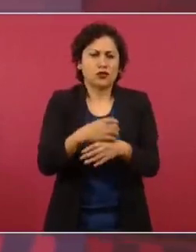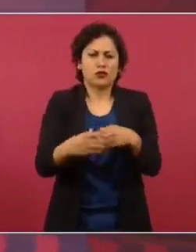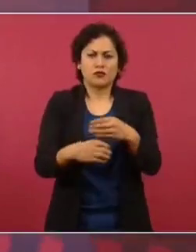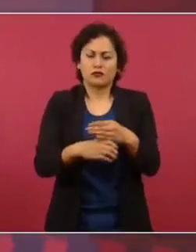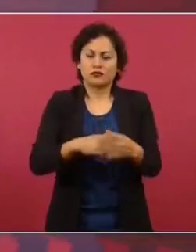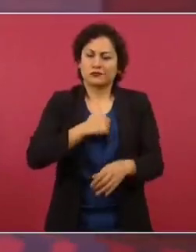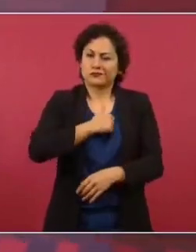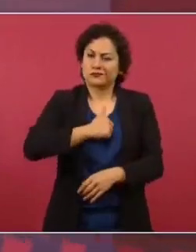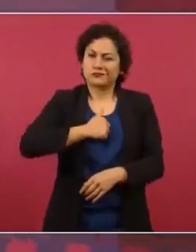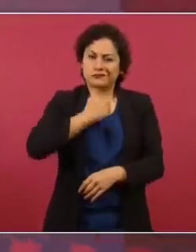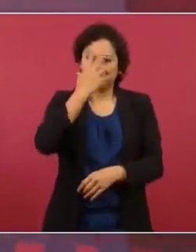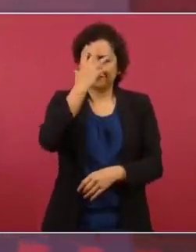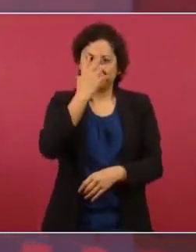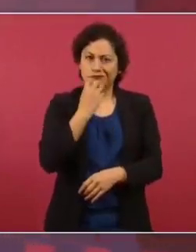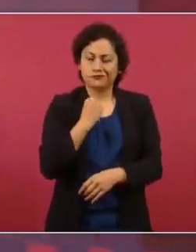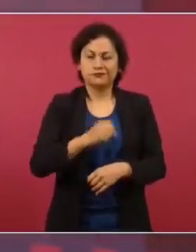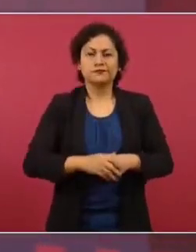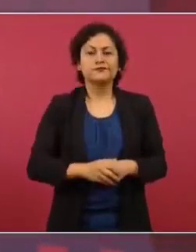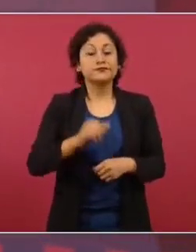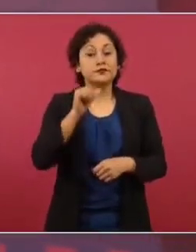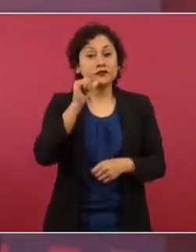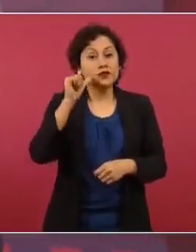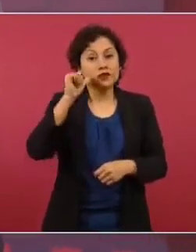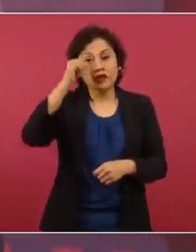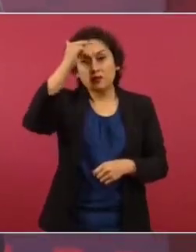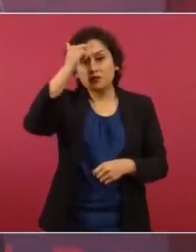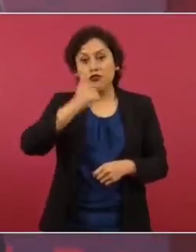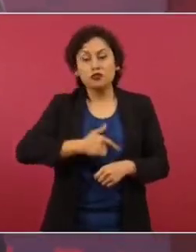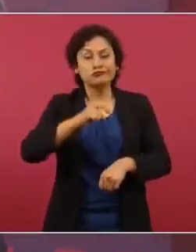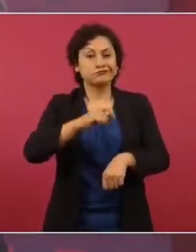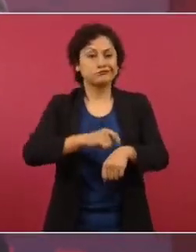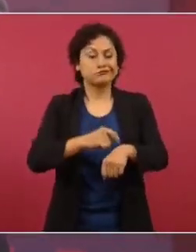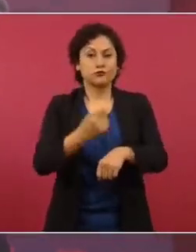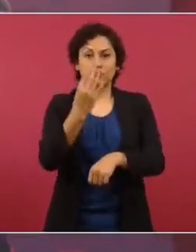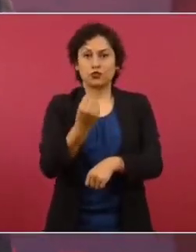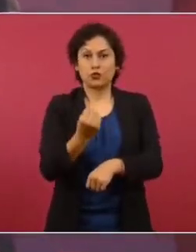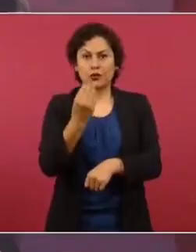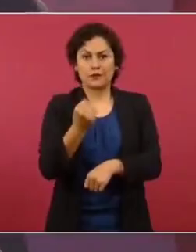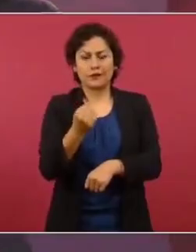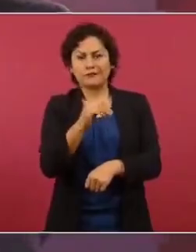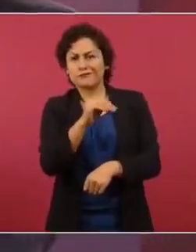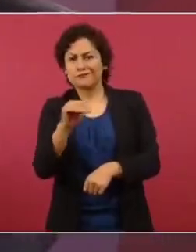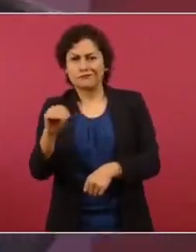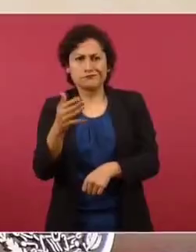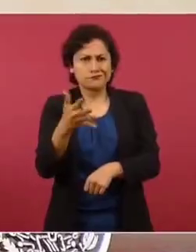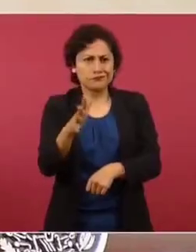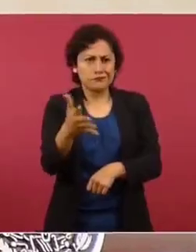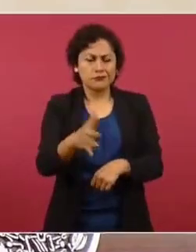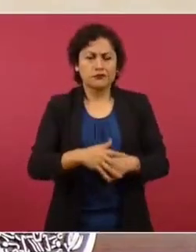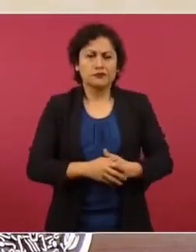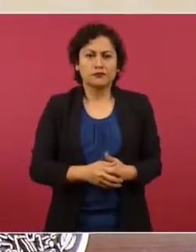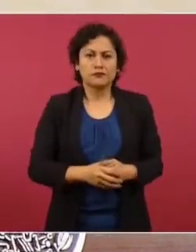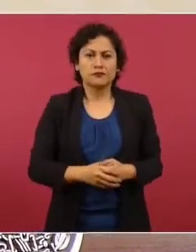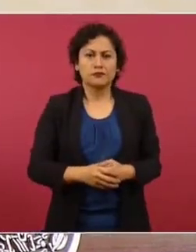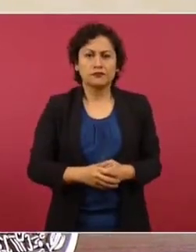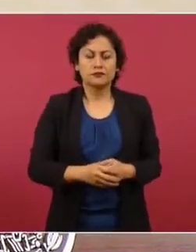Anoche, como a las nueve y media de la noche, se produjo